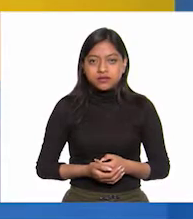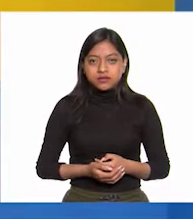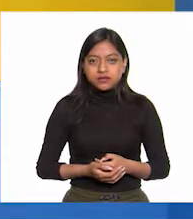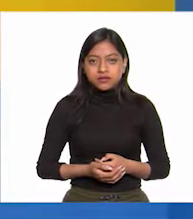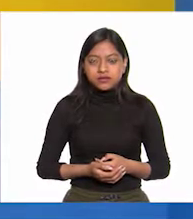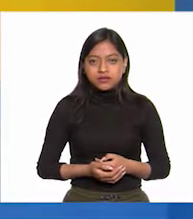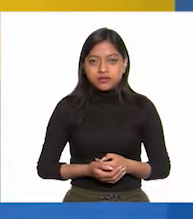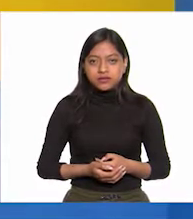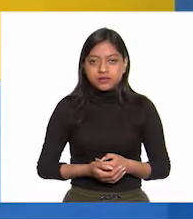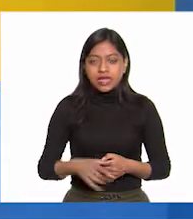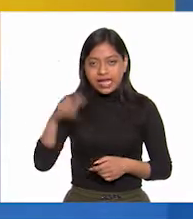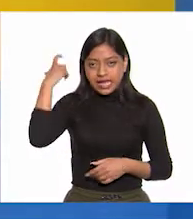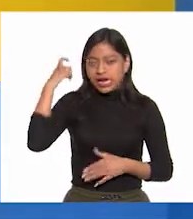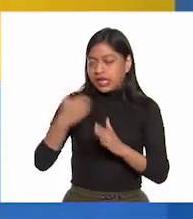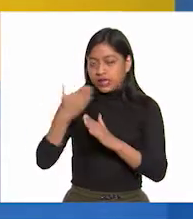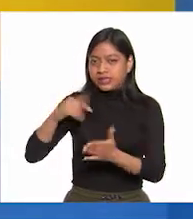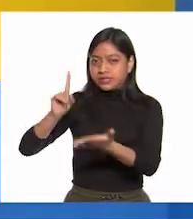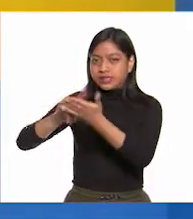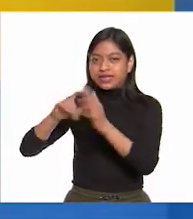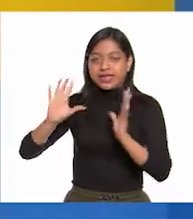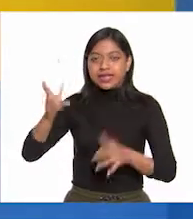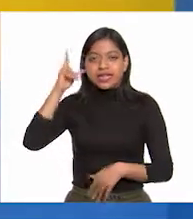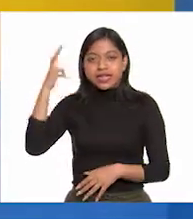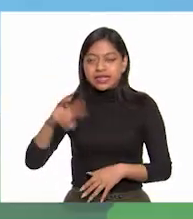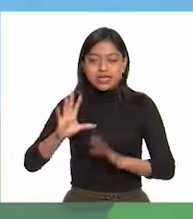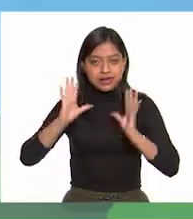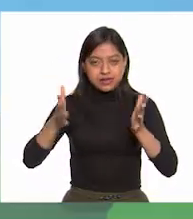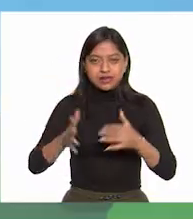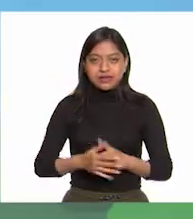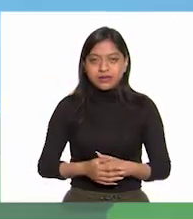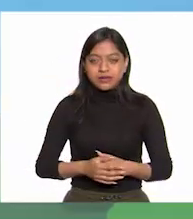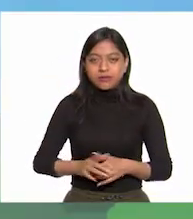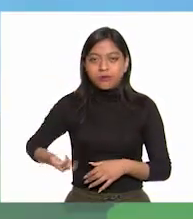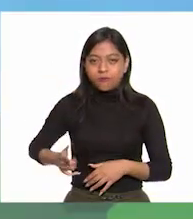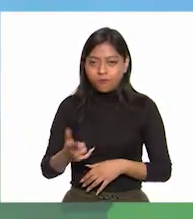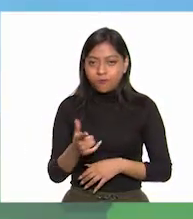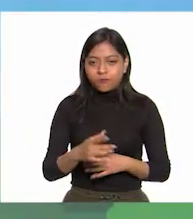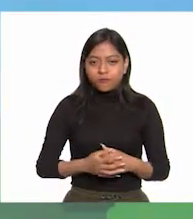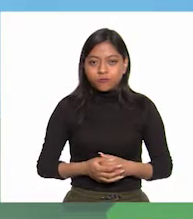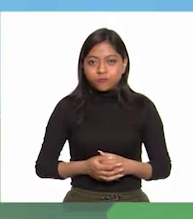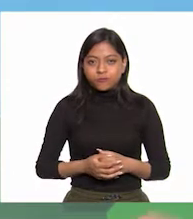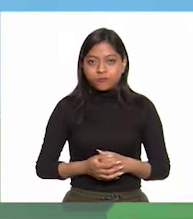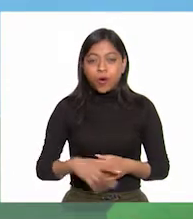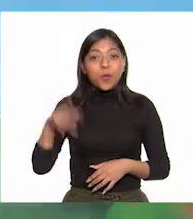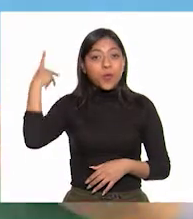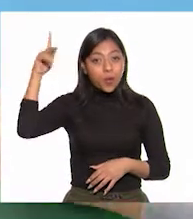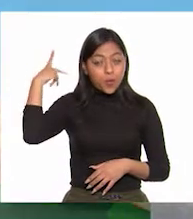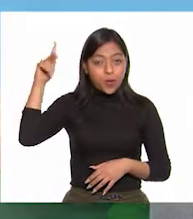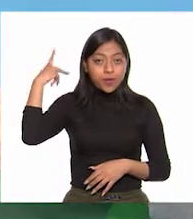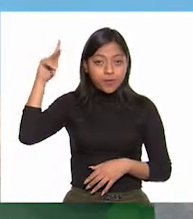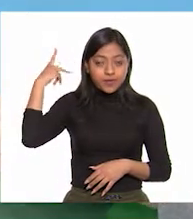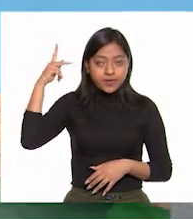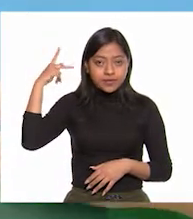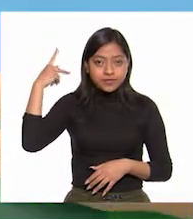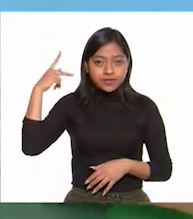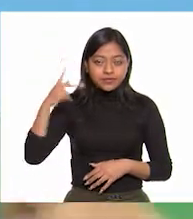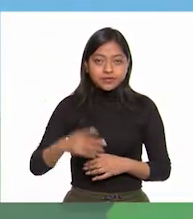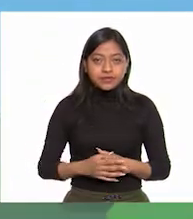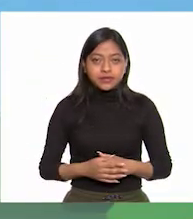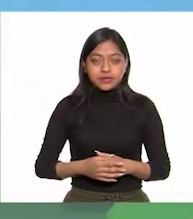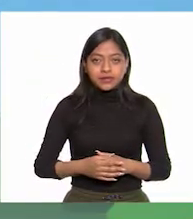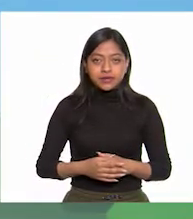Querétaro ya lo teníamos, Hidalgo también, Guanajuato, hay que sumar Puebla, sumemos Puebla,